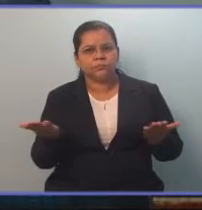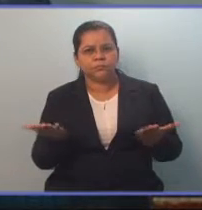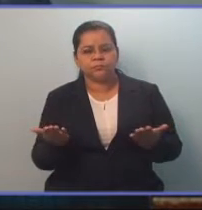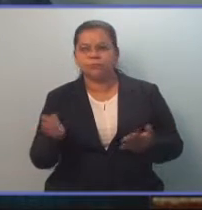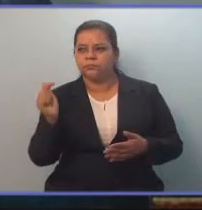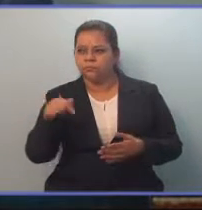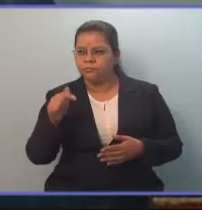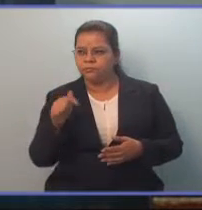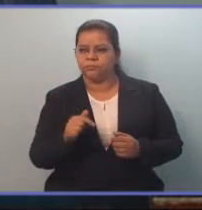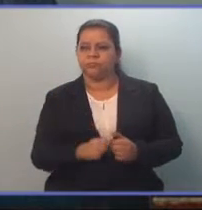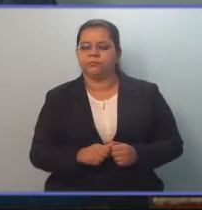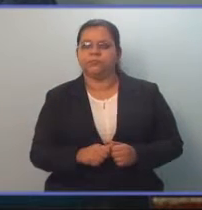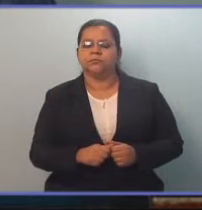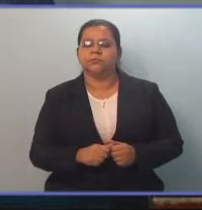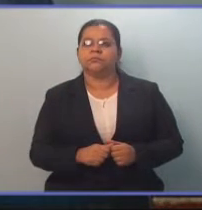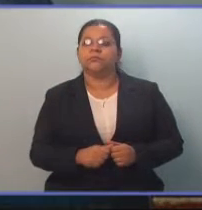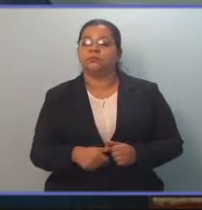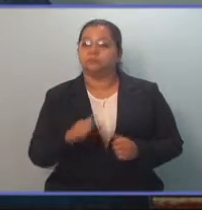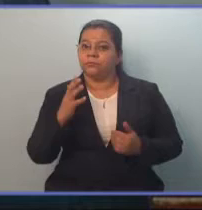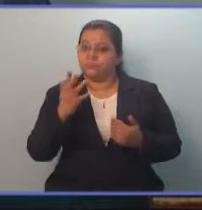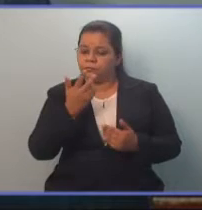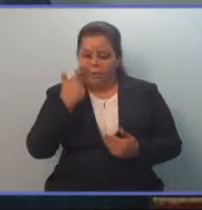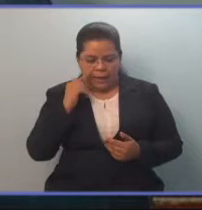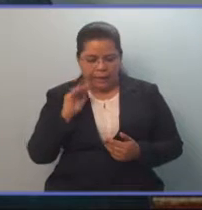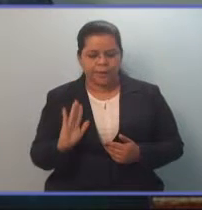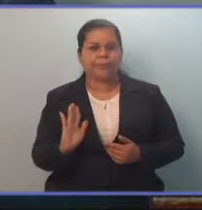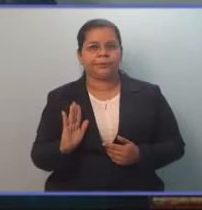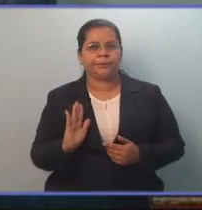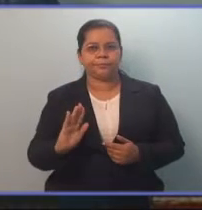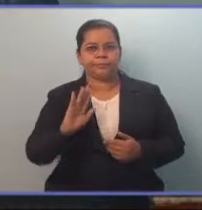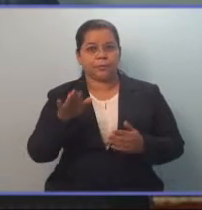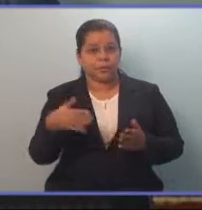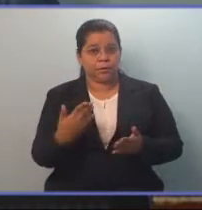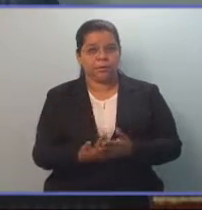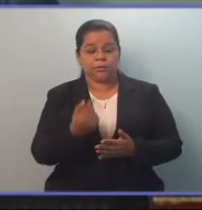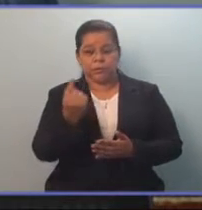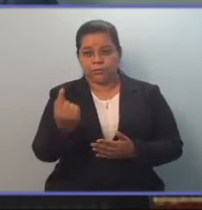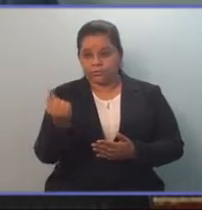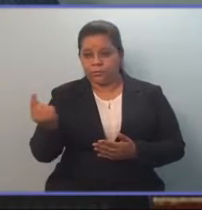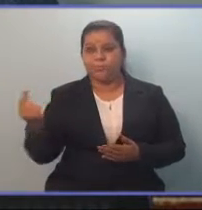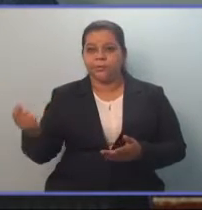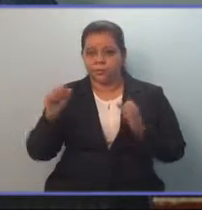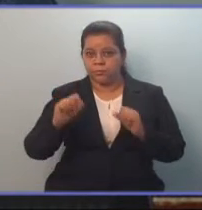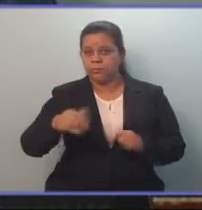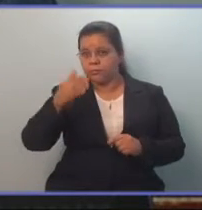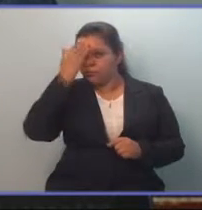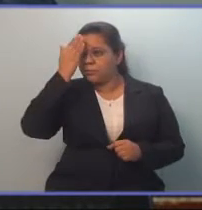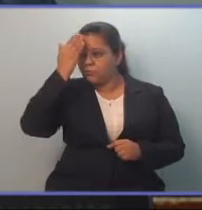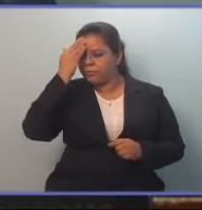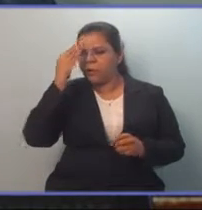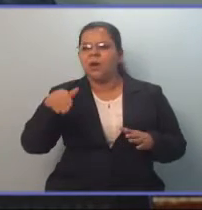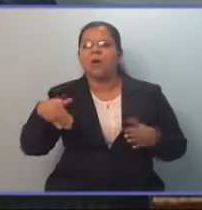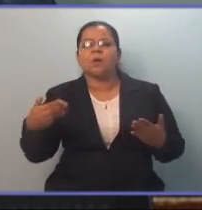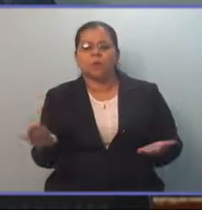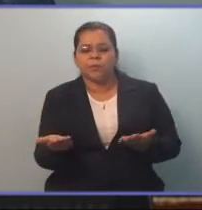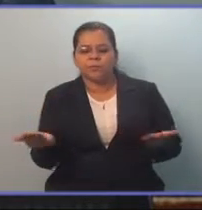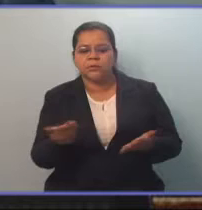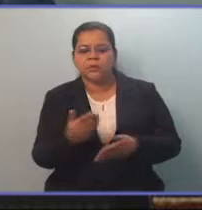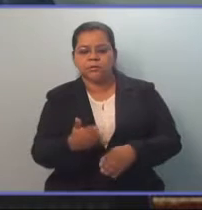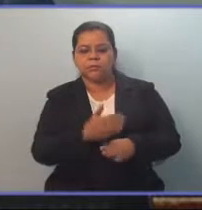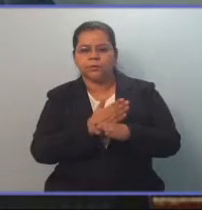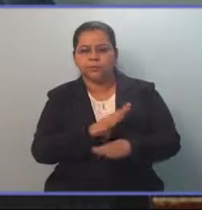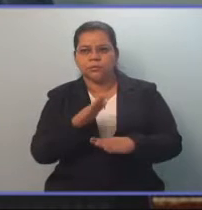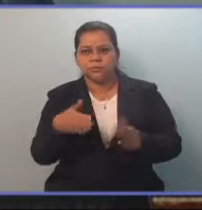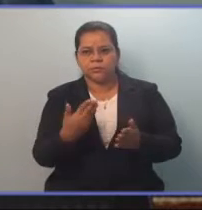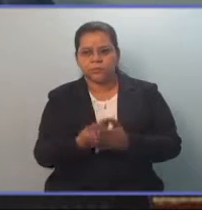en este sentido. Para darles un ejemplo y para que la población salvadoreña conozca cómo está legislada la protección